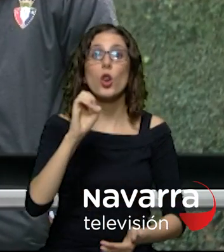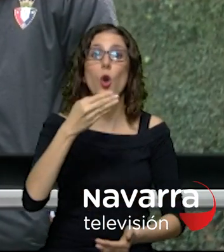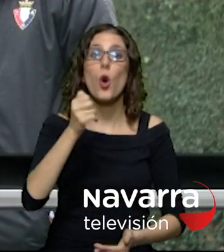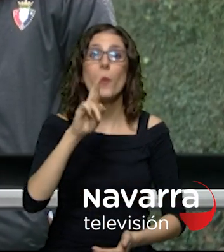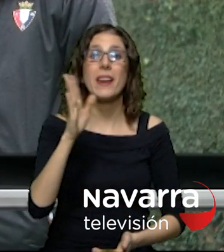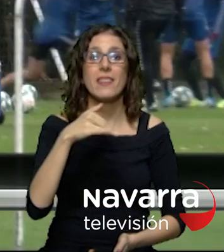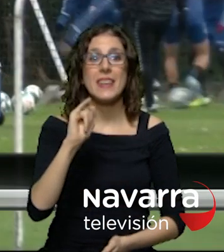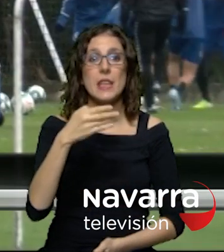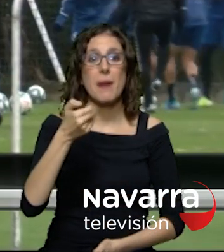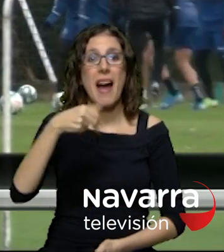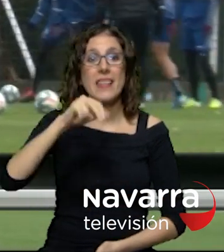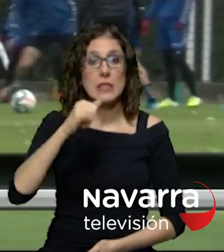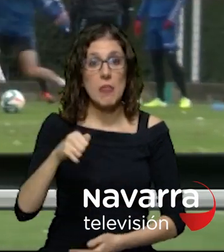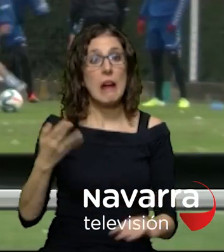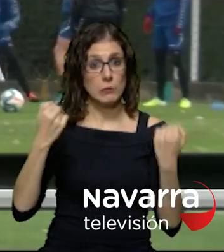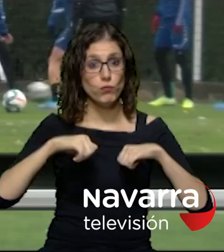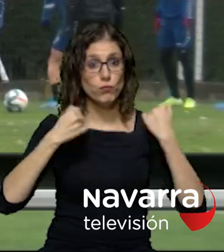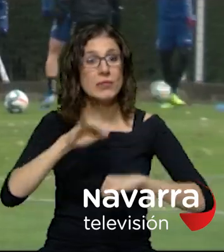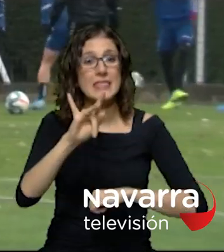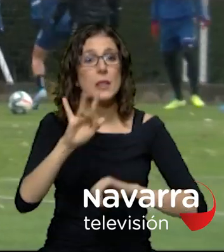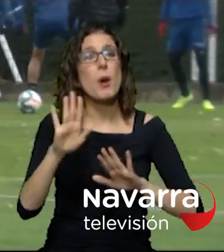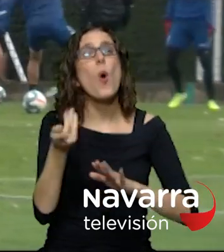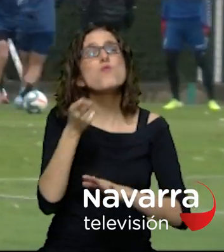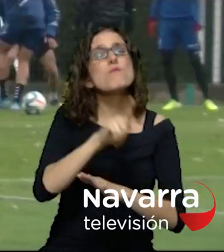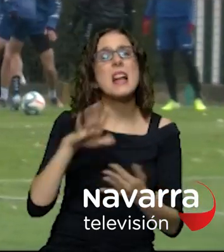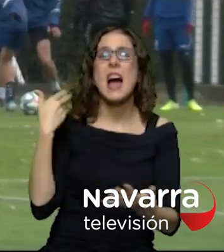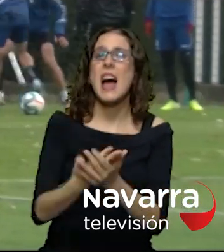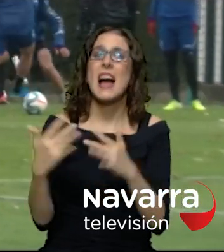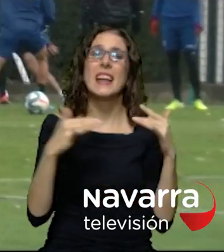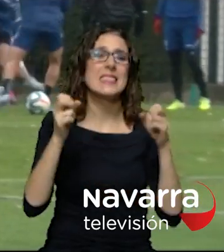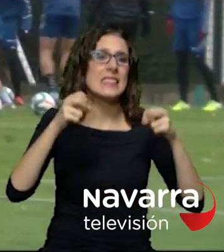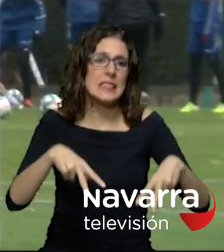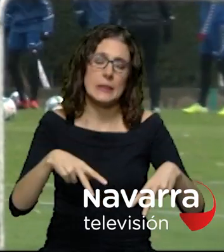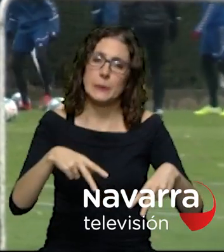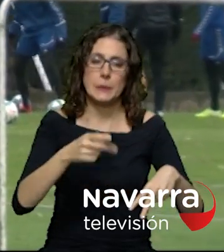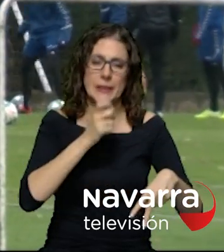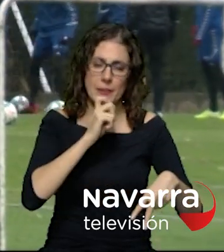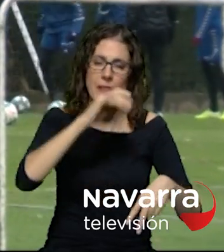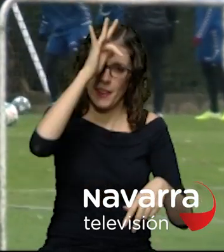sin jugar parece imposible que esté disponible nacho vidal ni siquiera ha saltado al césped